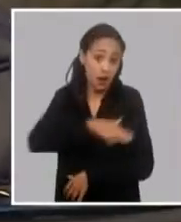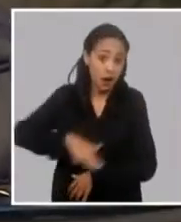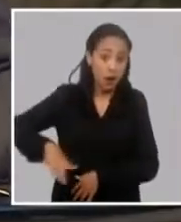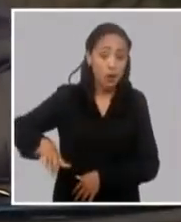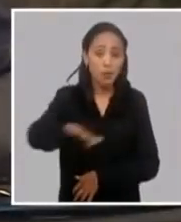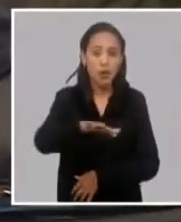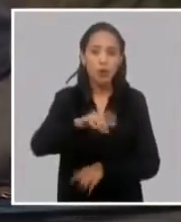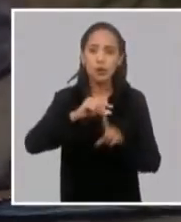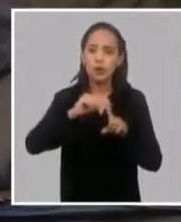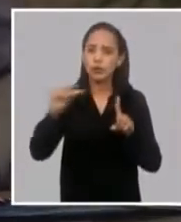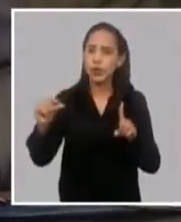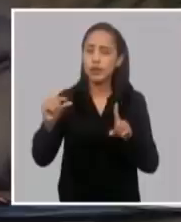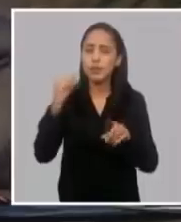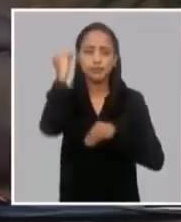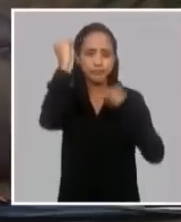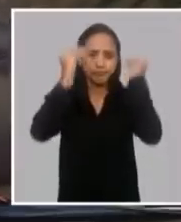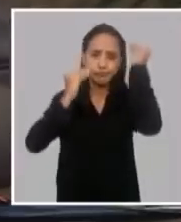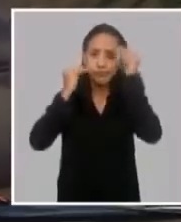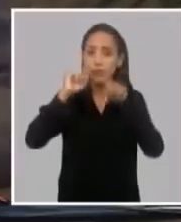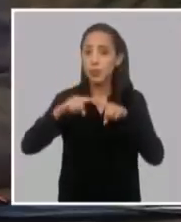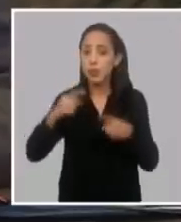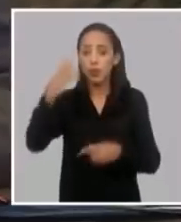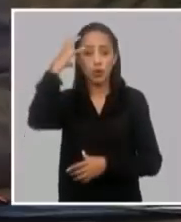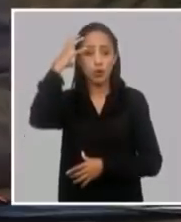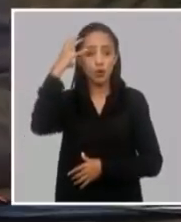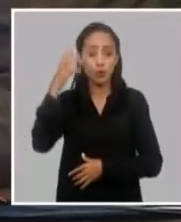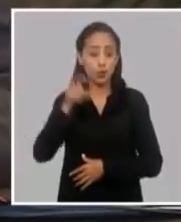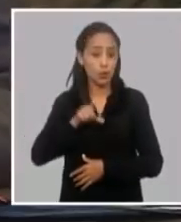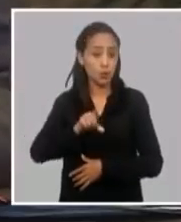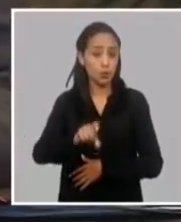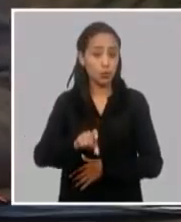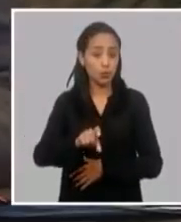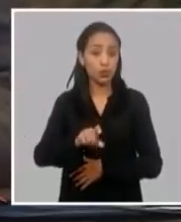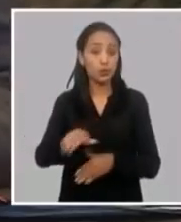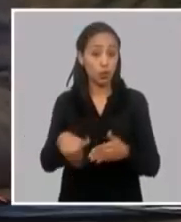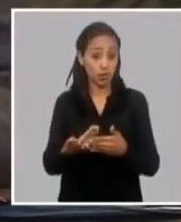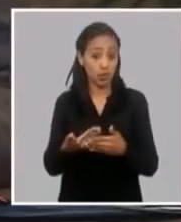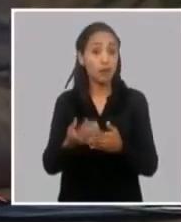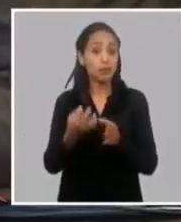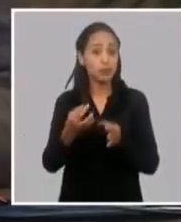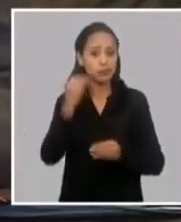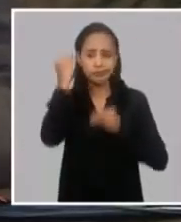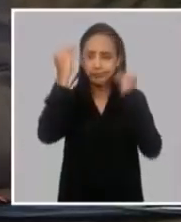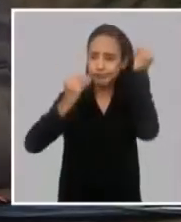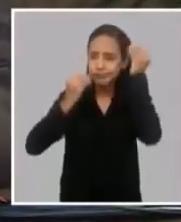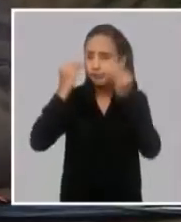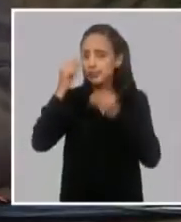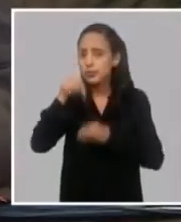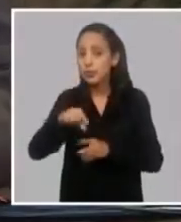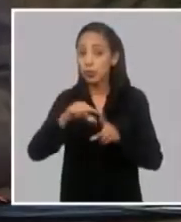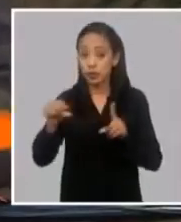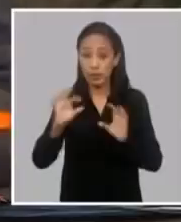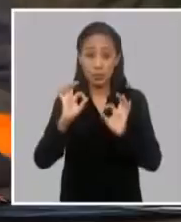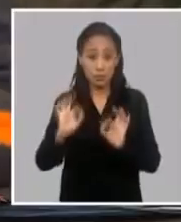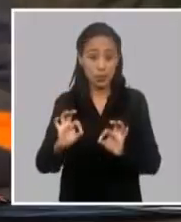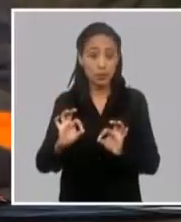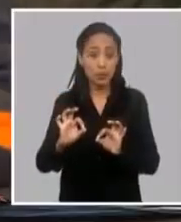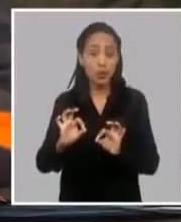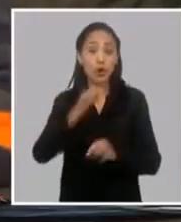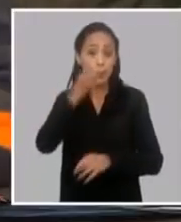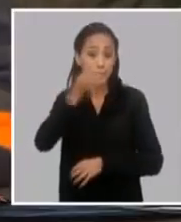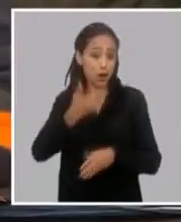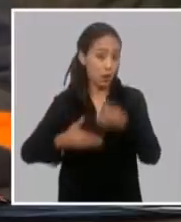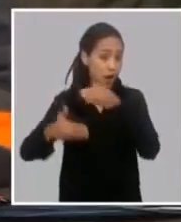sobre temas que han sido analizados por el gobierno en las últimas jornadas, continuidad de los temas que hemos venido abordando